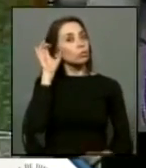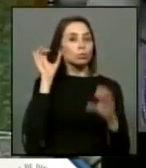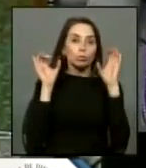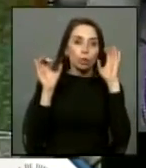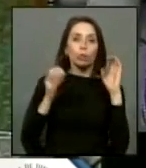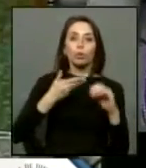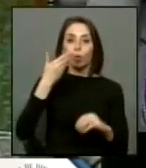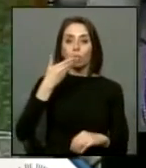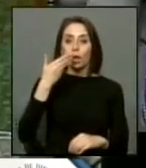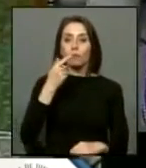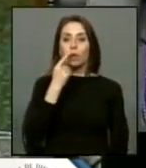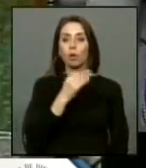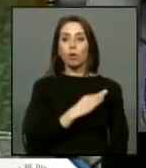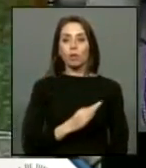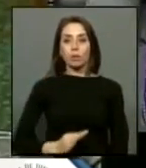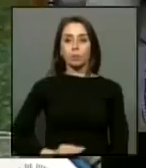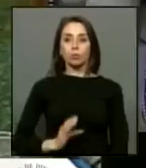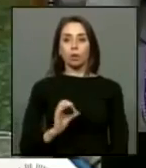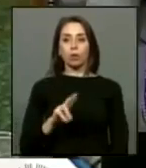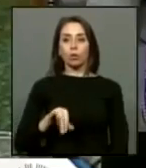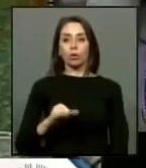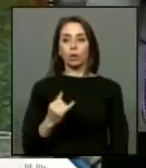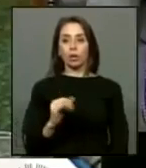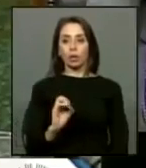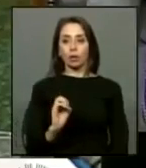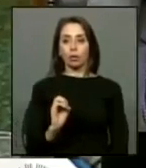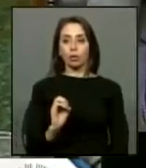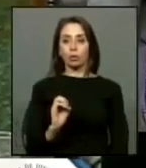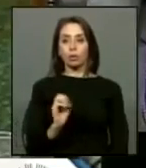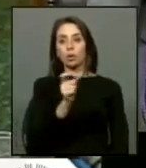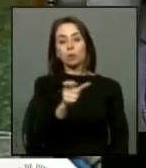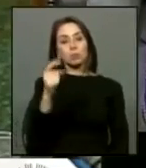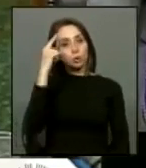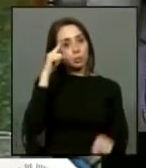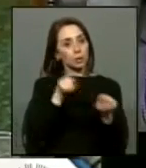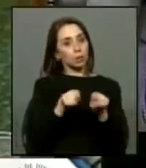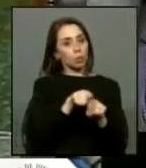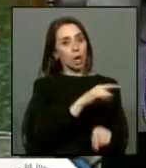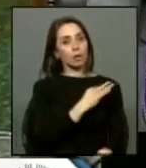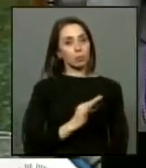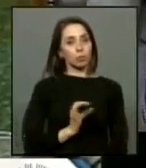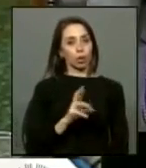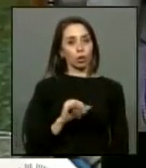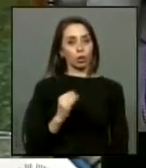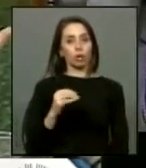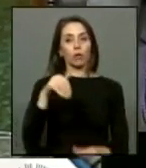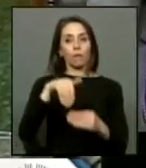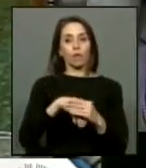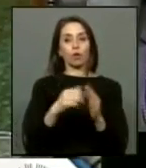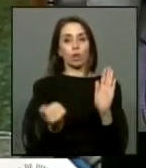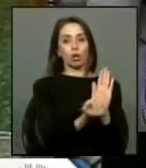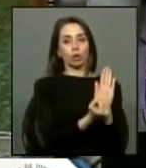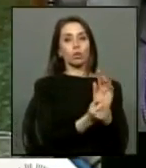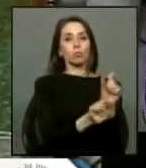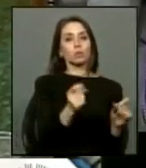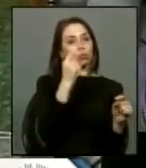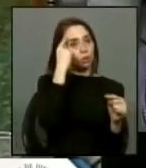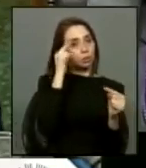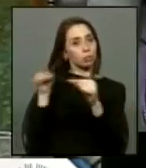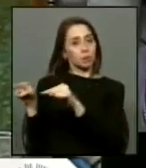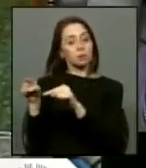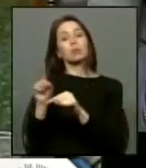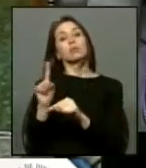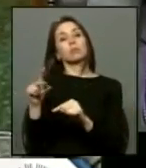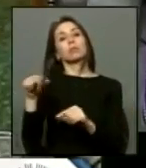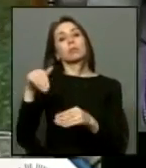la intervención del diputado señor Cornejo y aquel que piense como el diputado Cornejo vote en contra y aquellos que no voten a